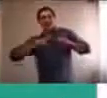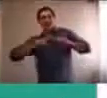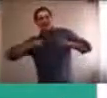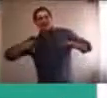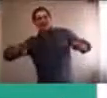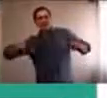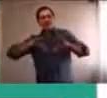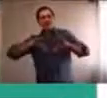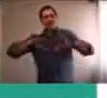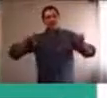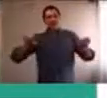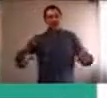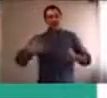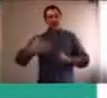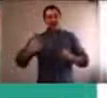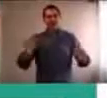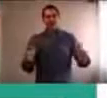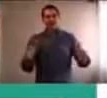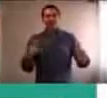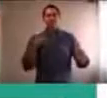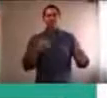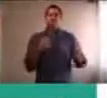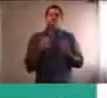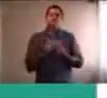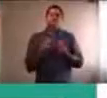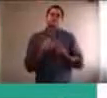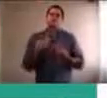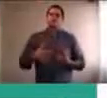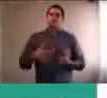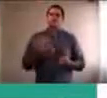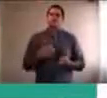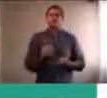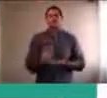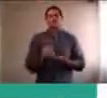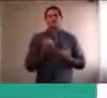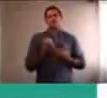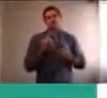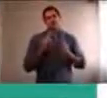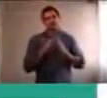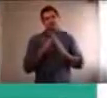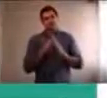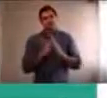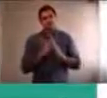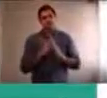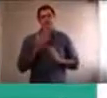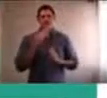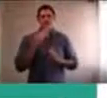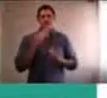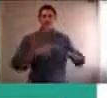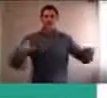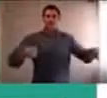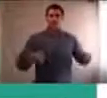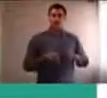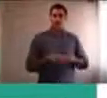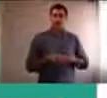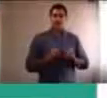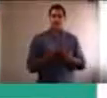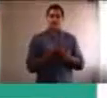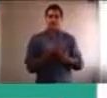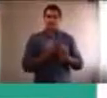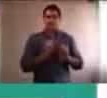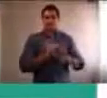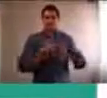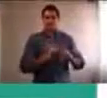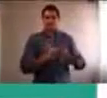elemento valioso, para incorporar, ya sea en casa, como en el aula, si estuviésemos hablando, de la escuela,